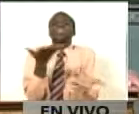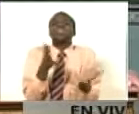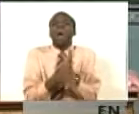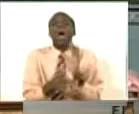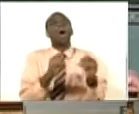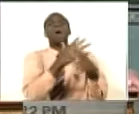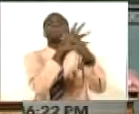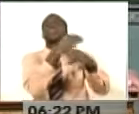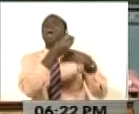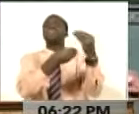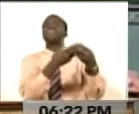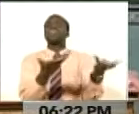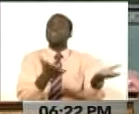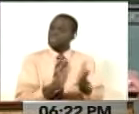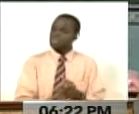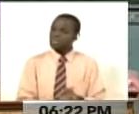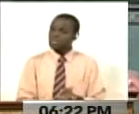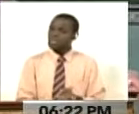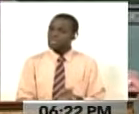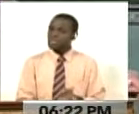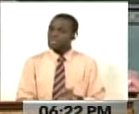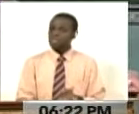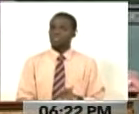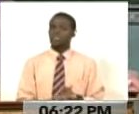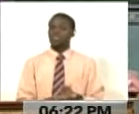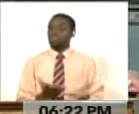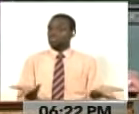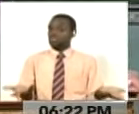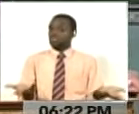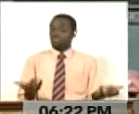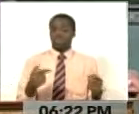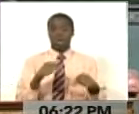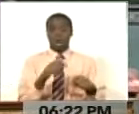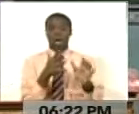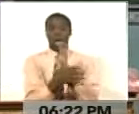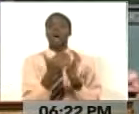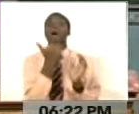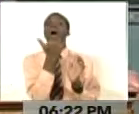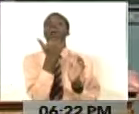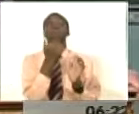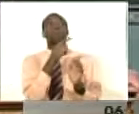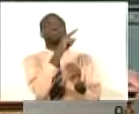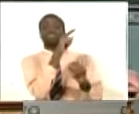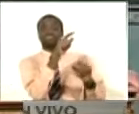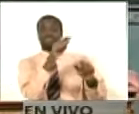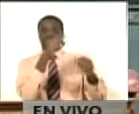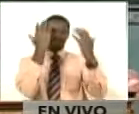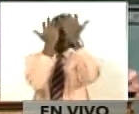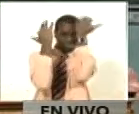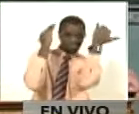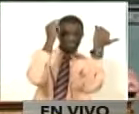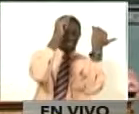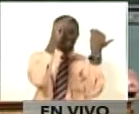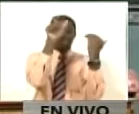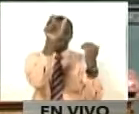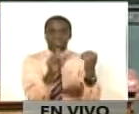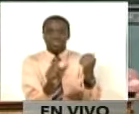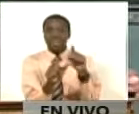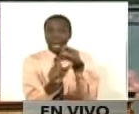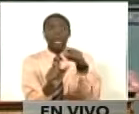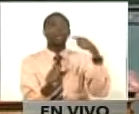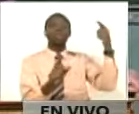sobre el nuevo gobierno de Argentina, un empresario al servicio de los mandatos de Washington.